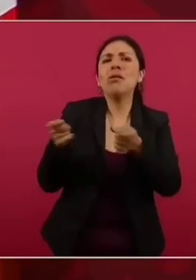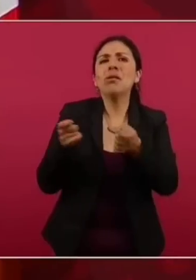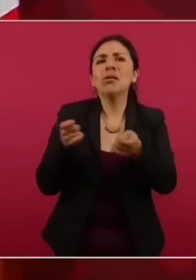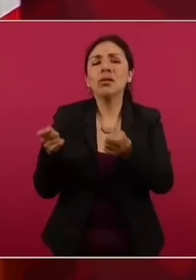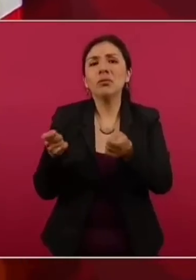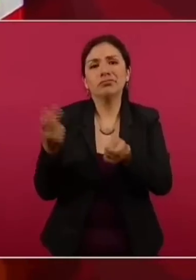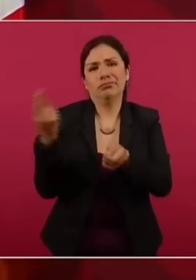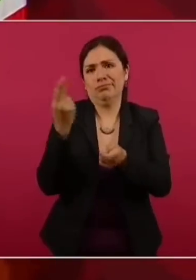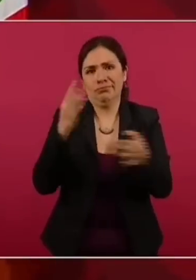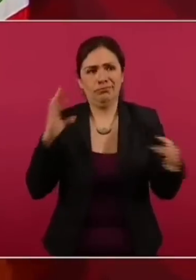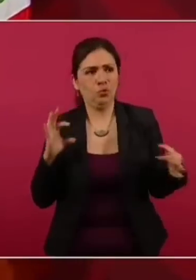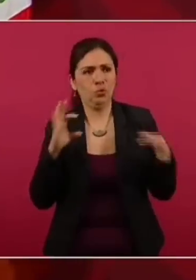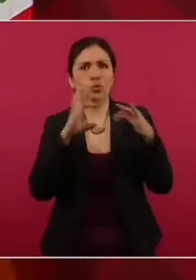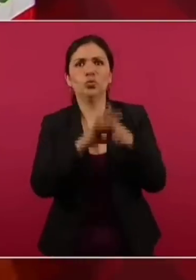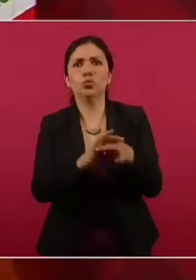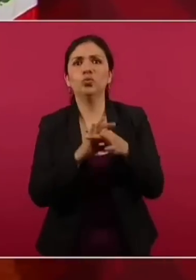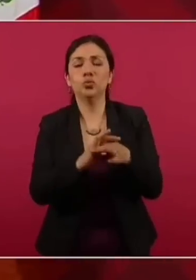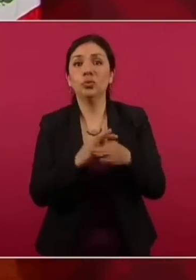Consolidarnos.